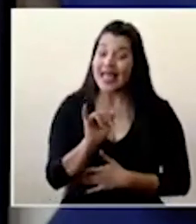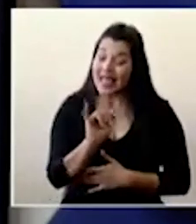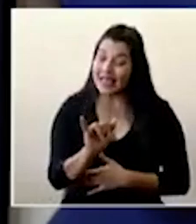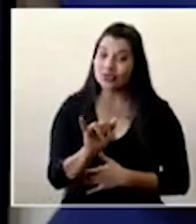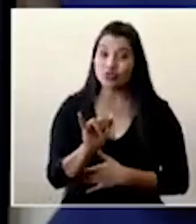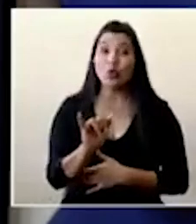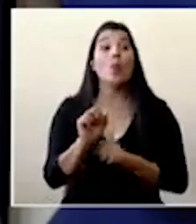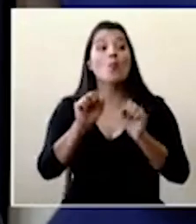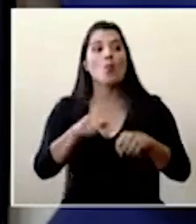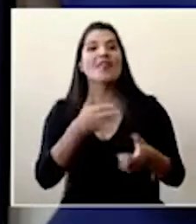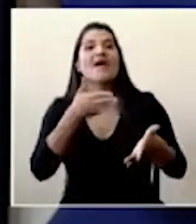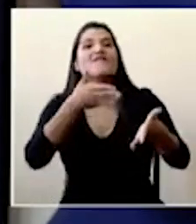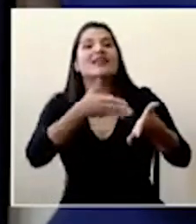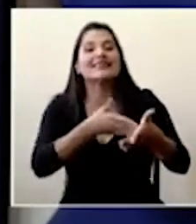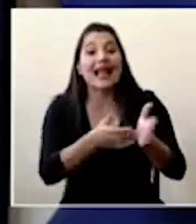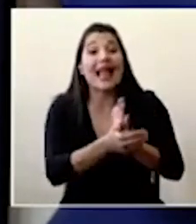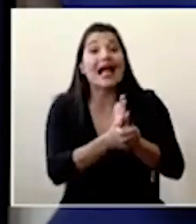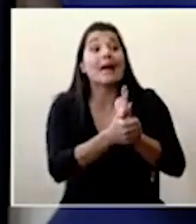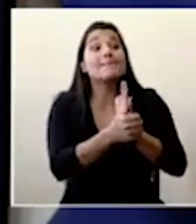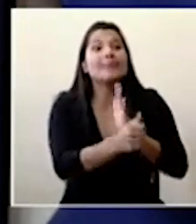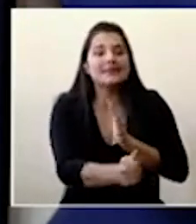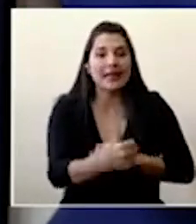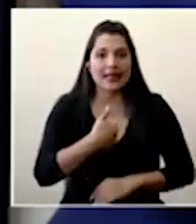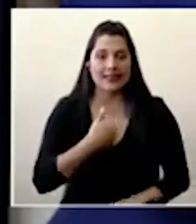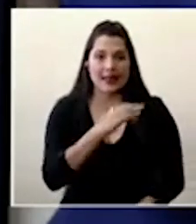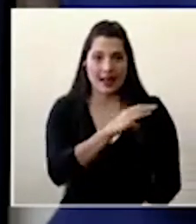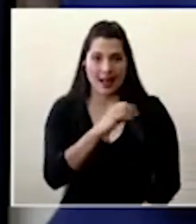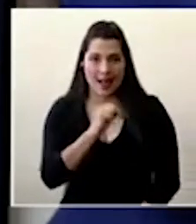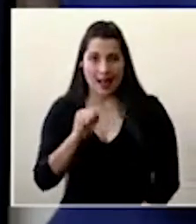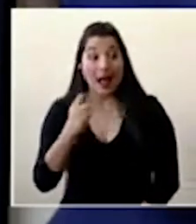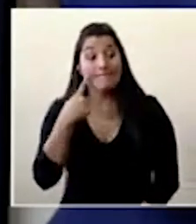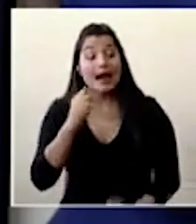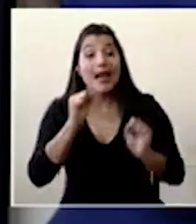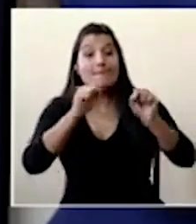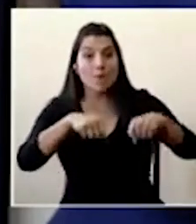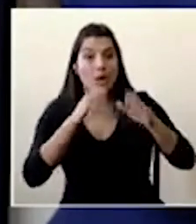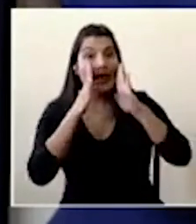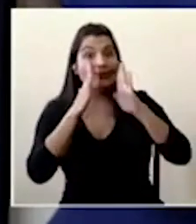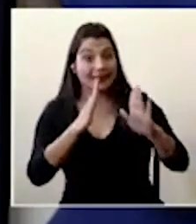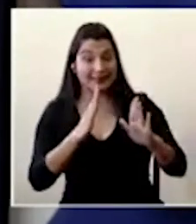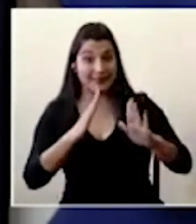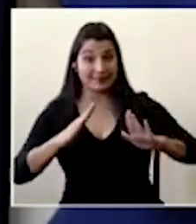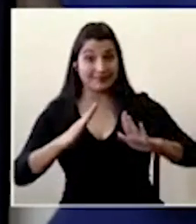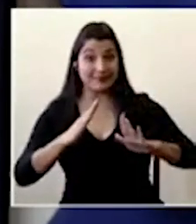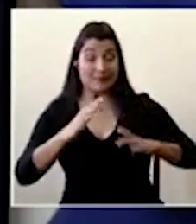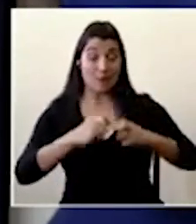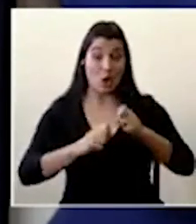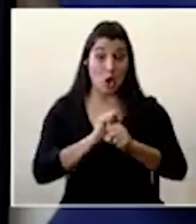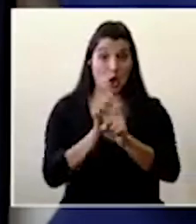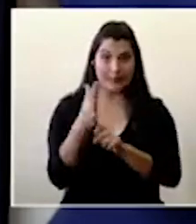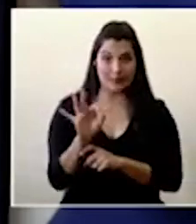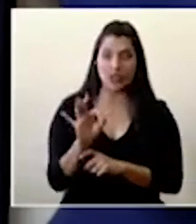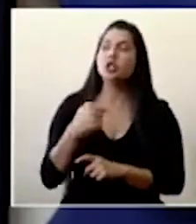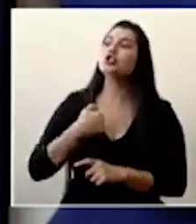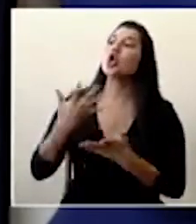capacidad como institución como caja de responder a esta crisis es